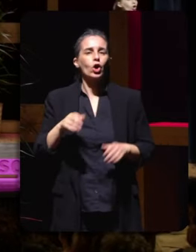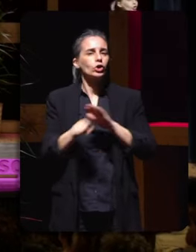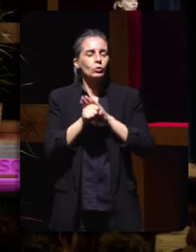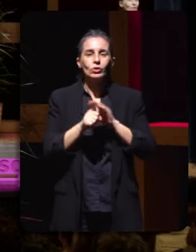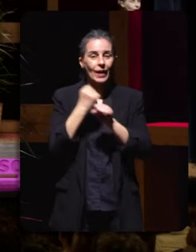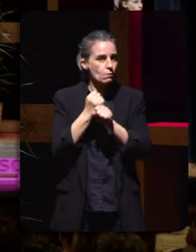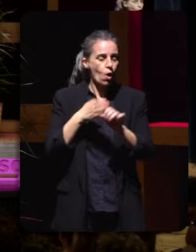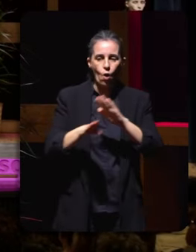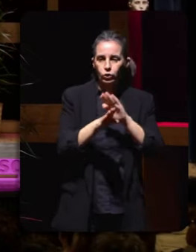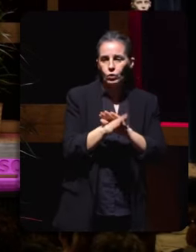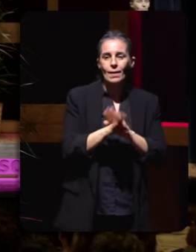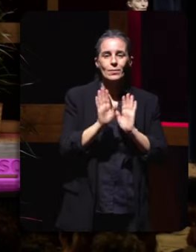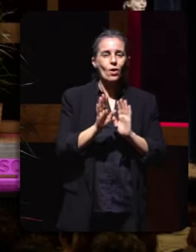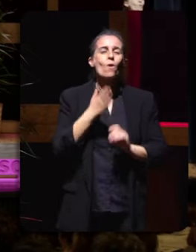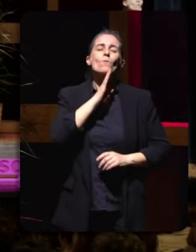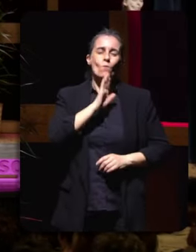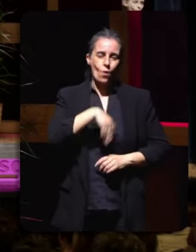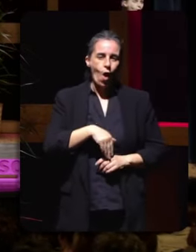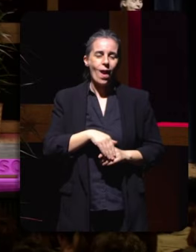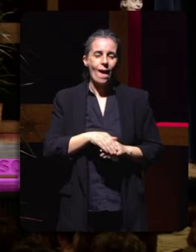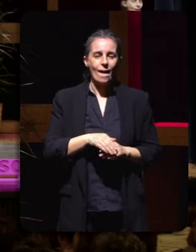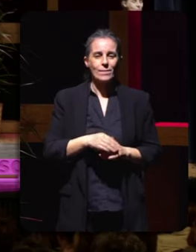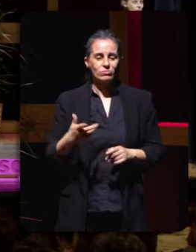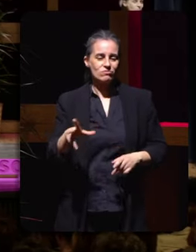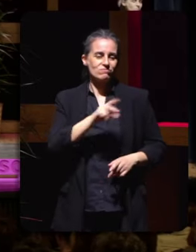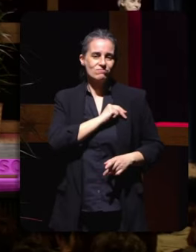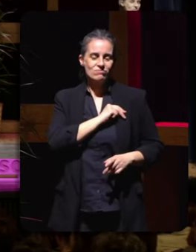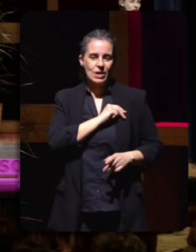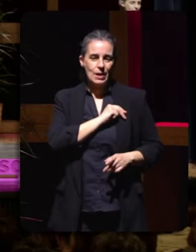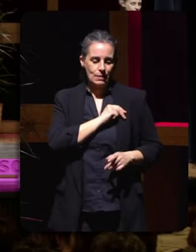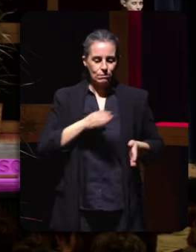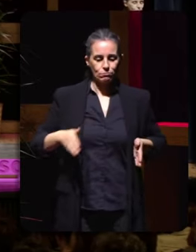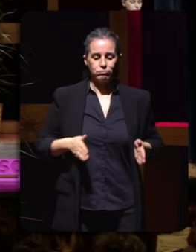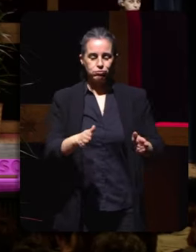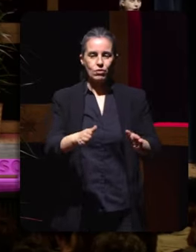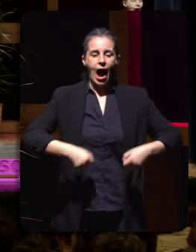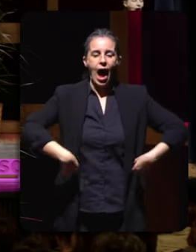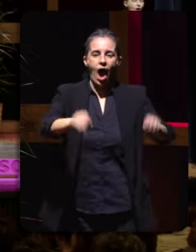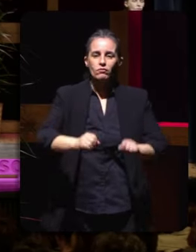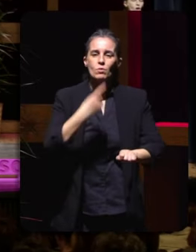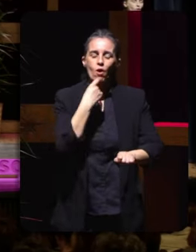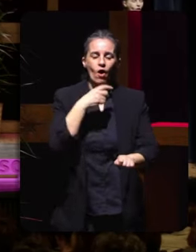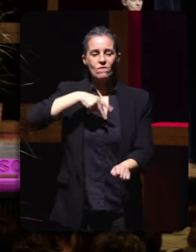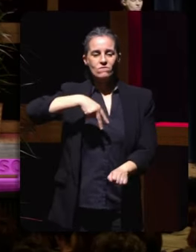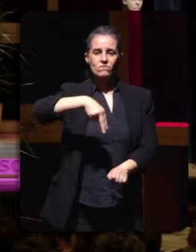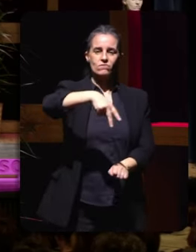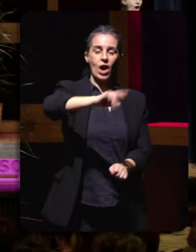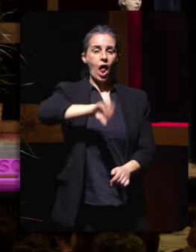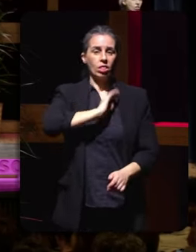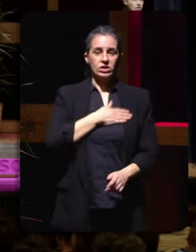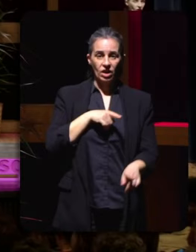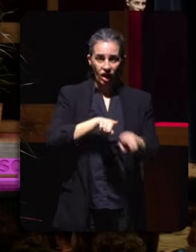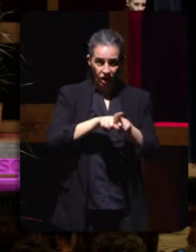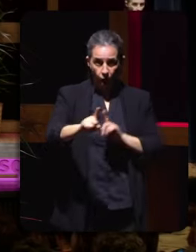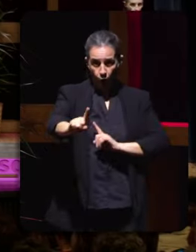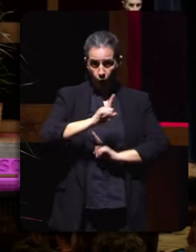alfombra roja para que al día siguiente te pongan a parir porque pois porque pois porque estás máis gorda porque o vestido era espantoso en